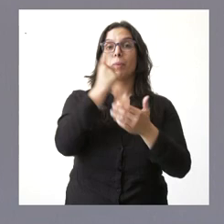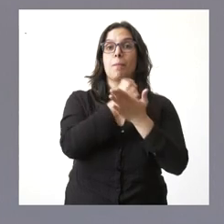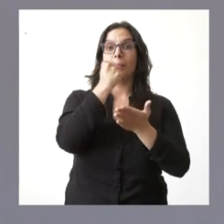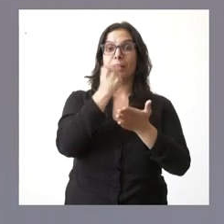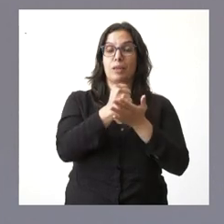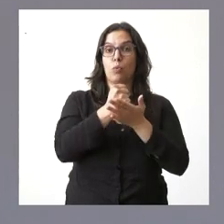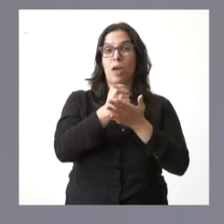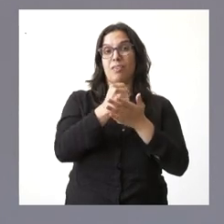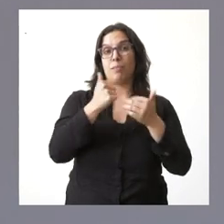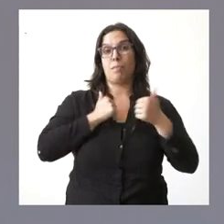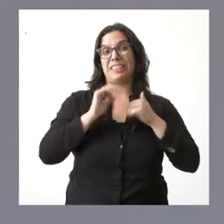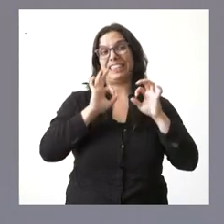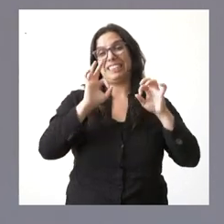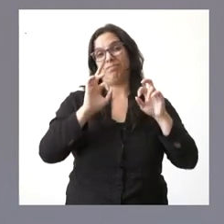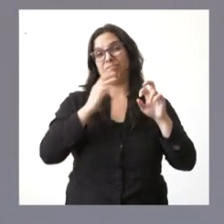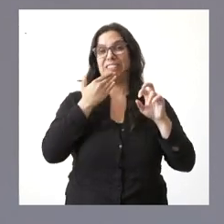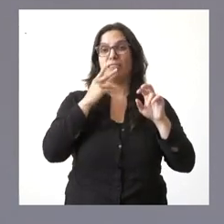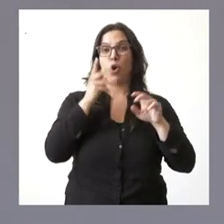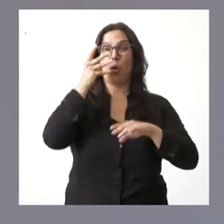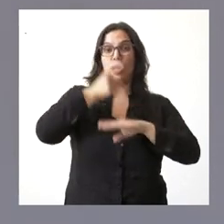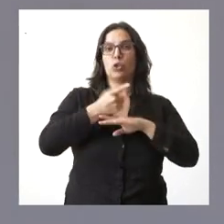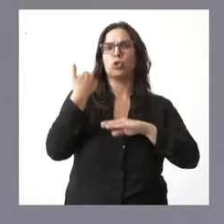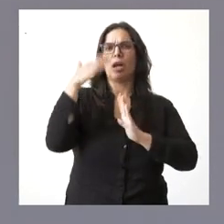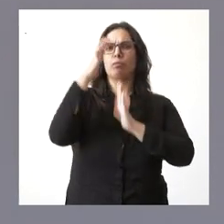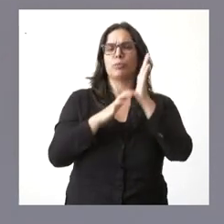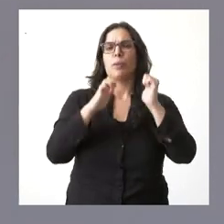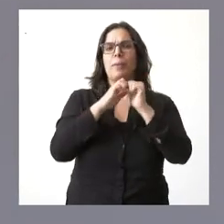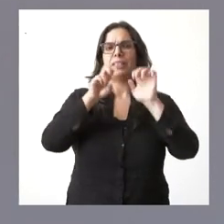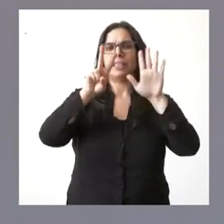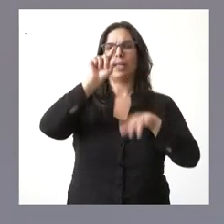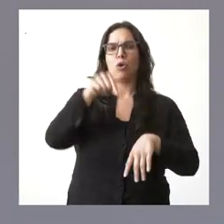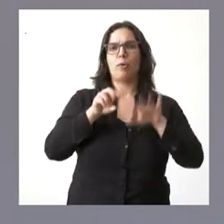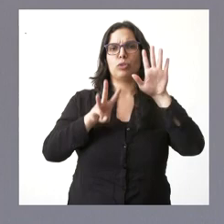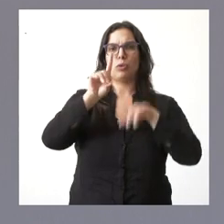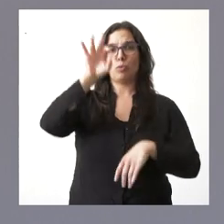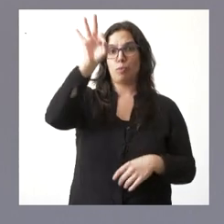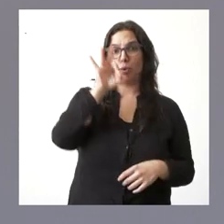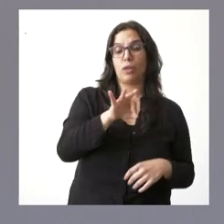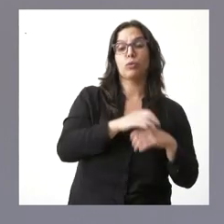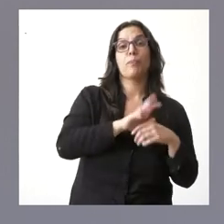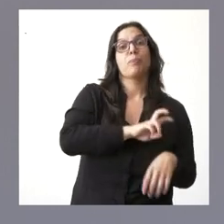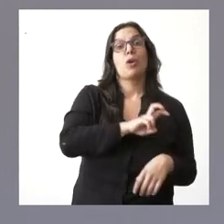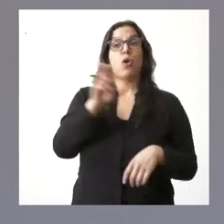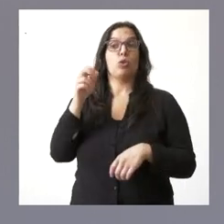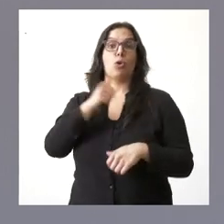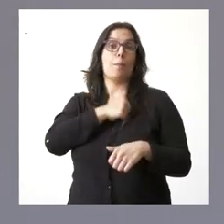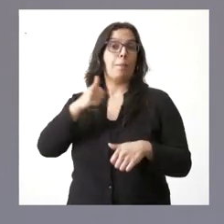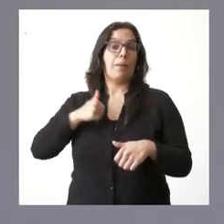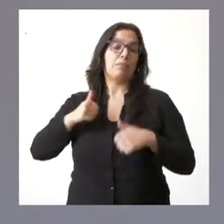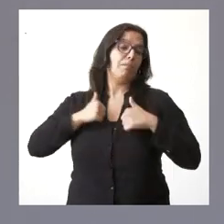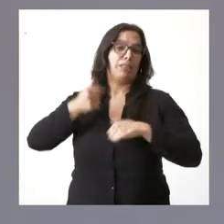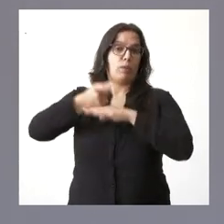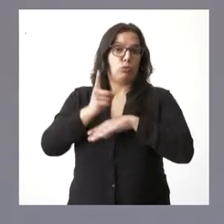habilitante se había rebajado ya en un 27,81% y los no habilitantes en un 18